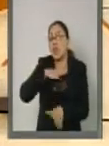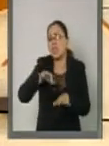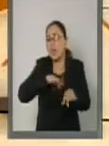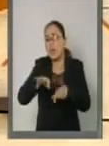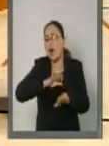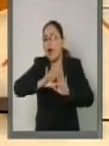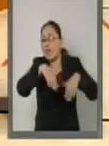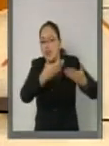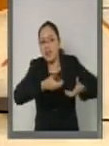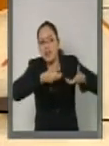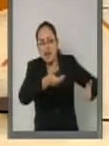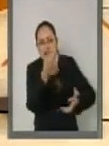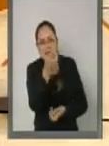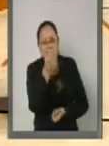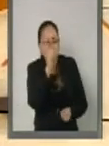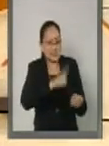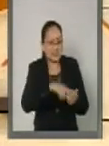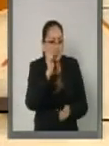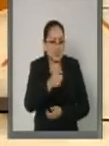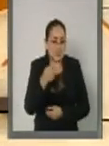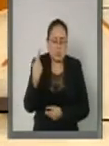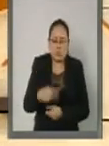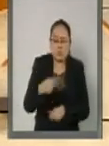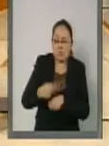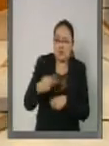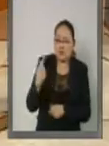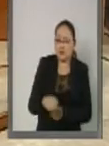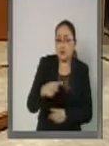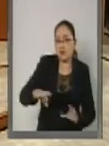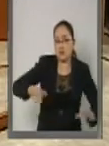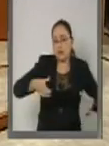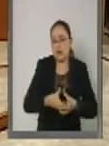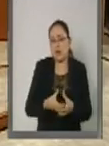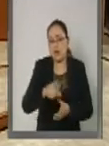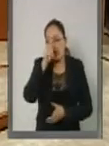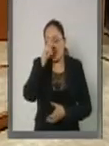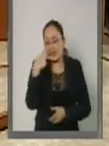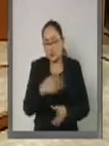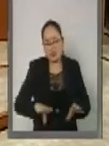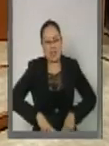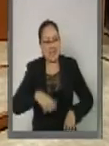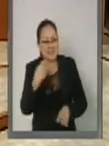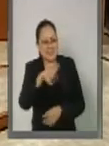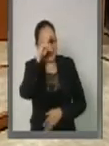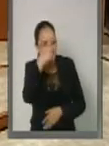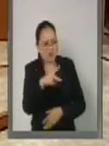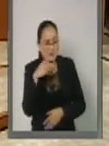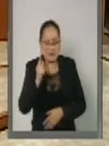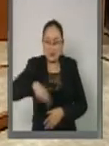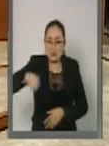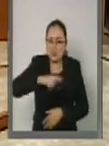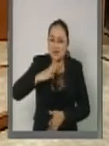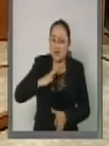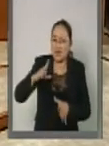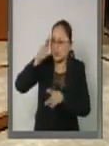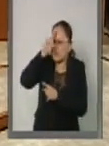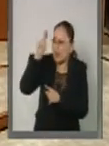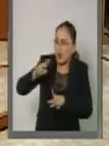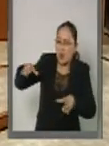rasgo distintivo de la situación del empleo en México, pero en el grupo de edad de los adultos mayores esta se agudiza,